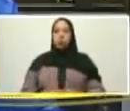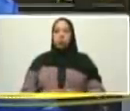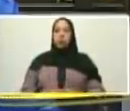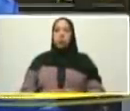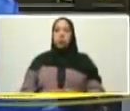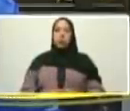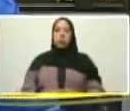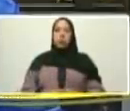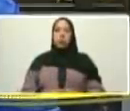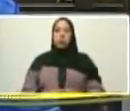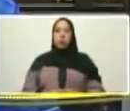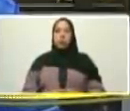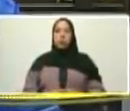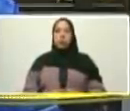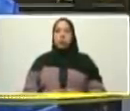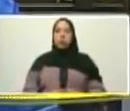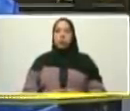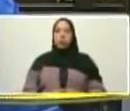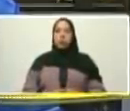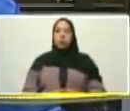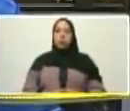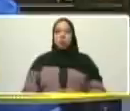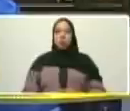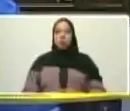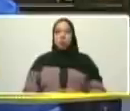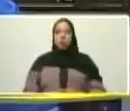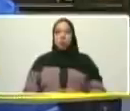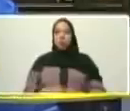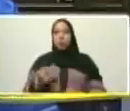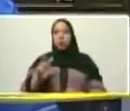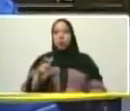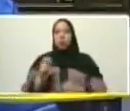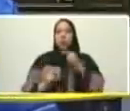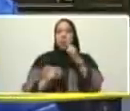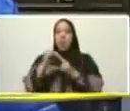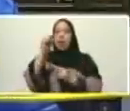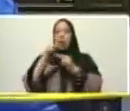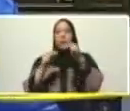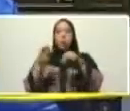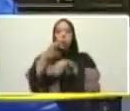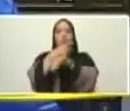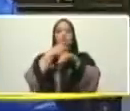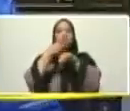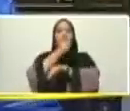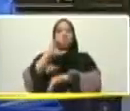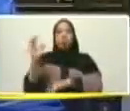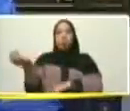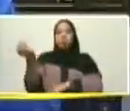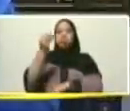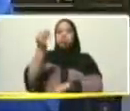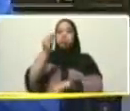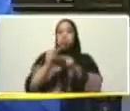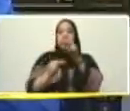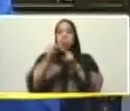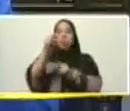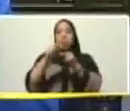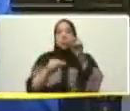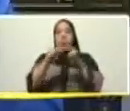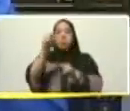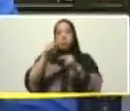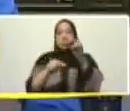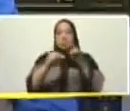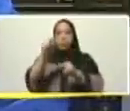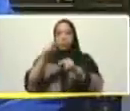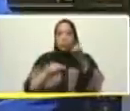es el gobierno que más viviendas ha construido per cápita en el planeta tierra